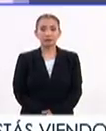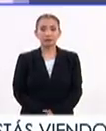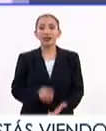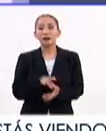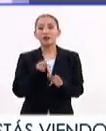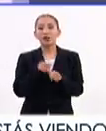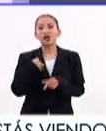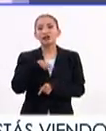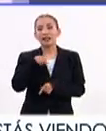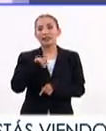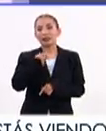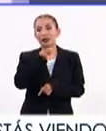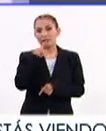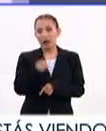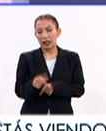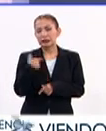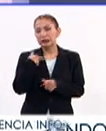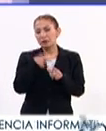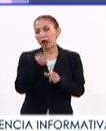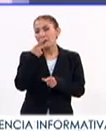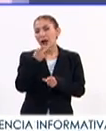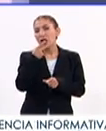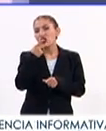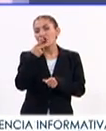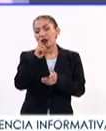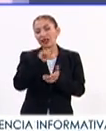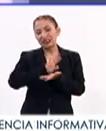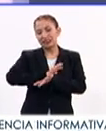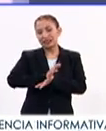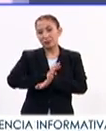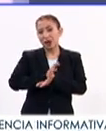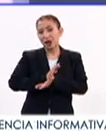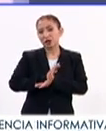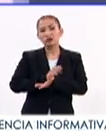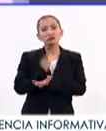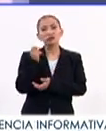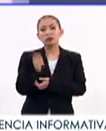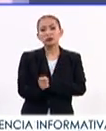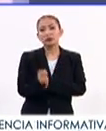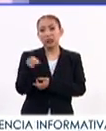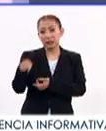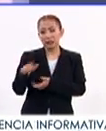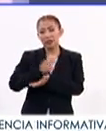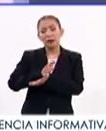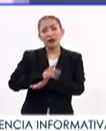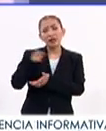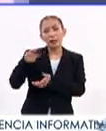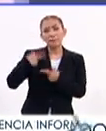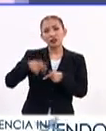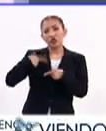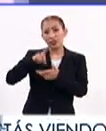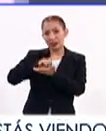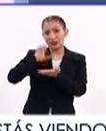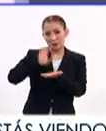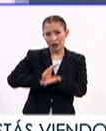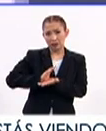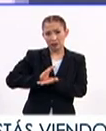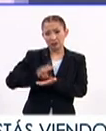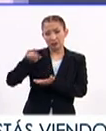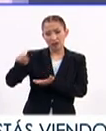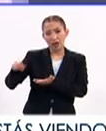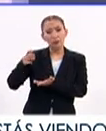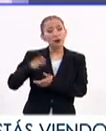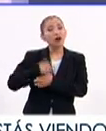Gracias por seguir con nosotros en Interfaz y seguimos hablando de la discriminación y es que esta discriminación hacia las personas con discapacidad